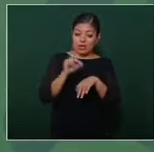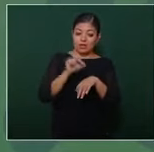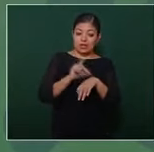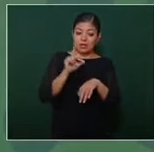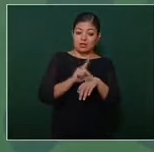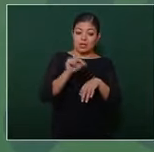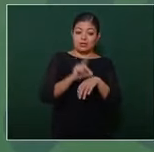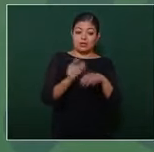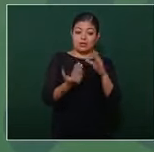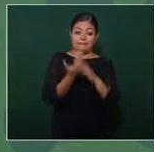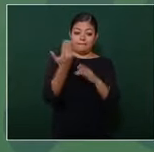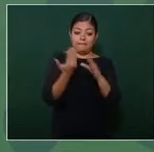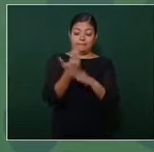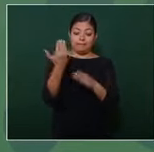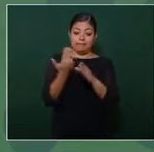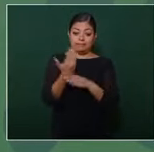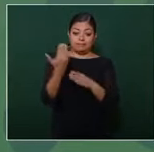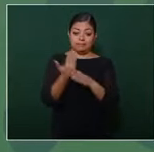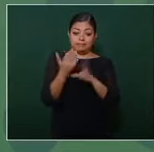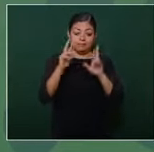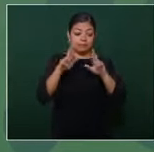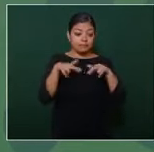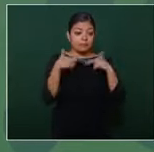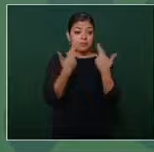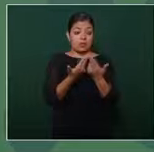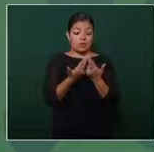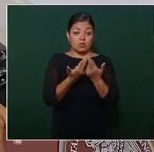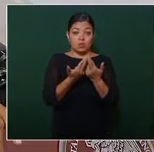se reúne